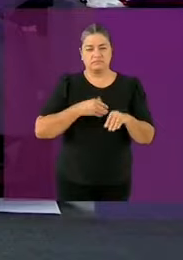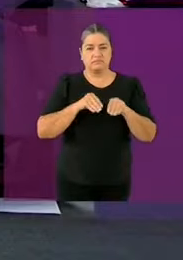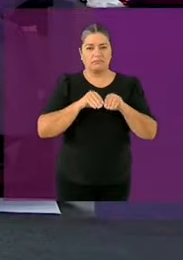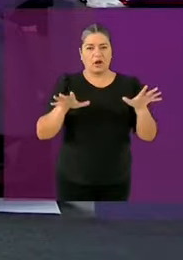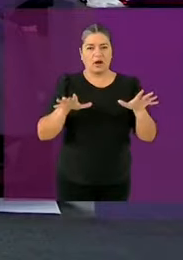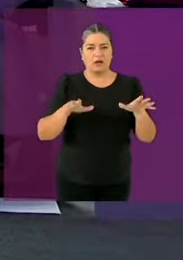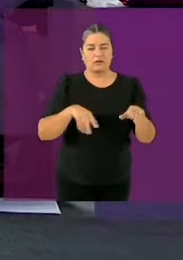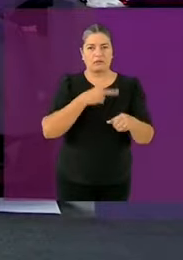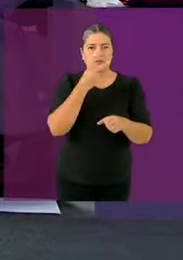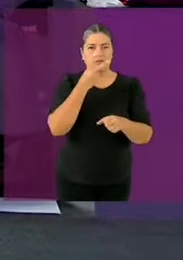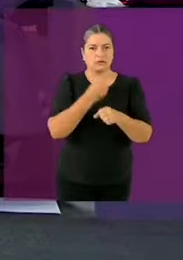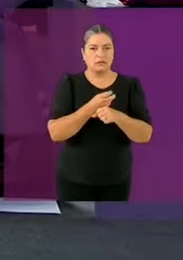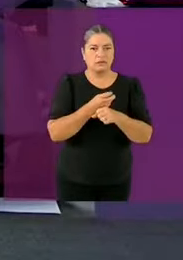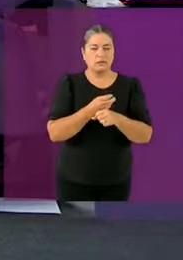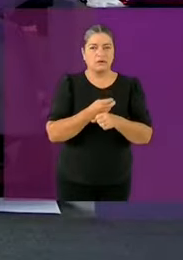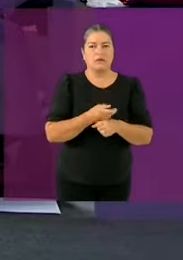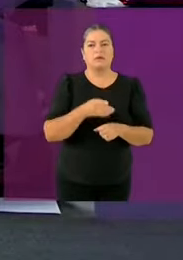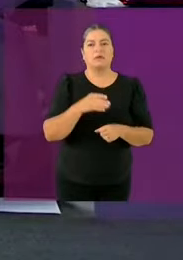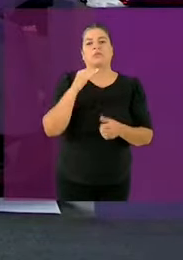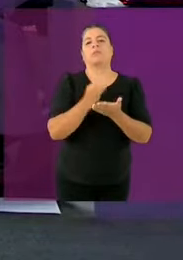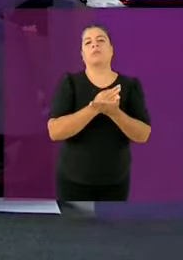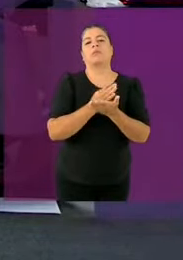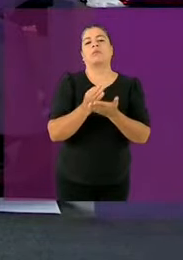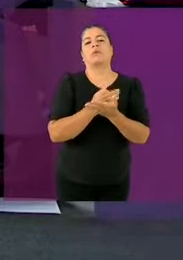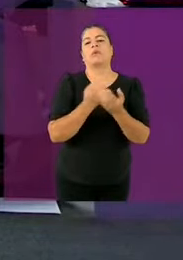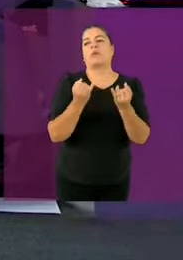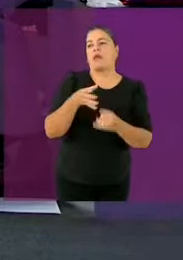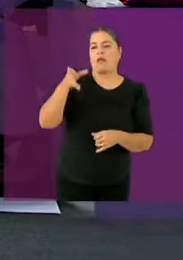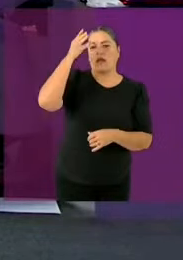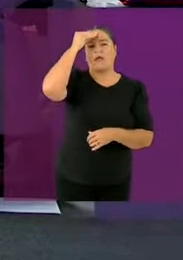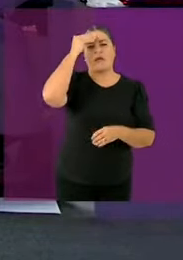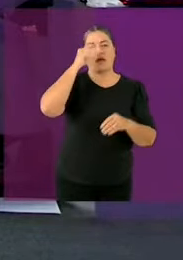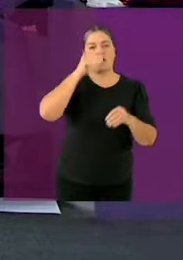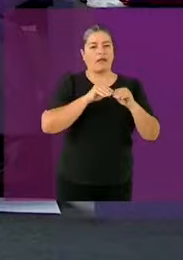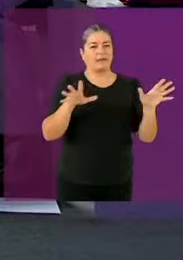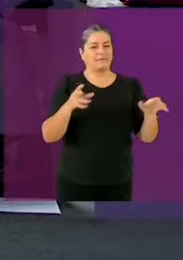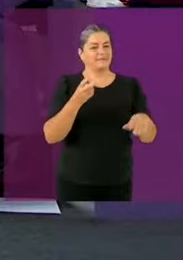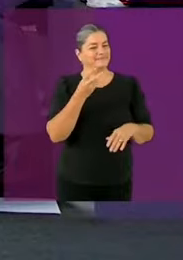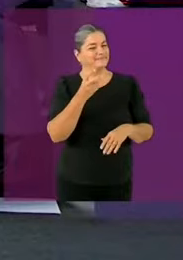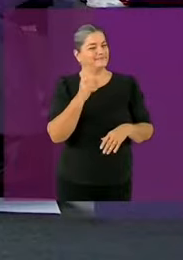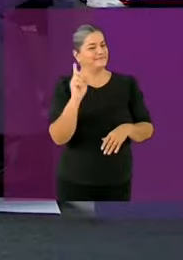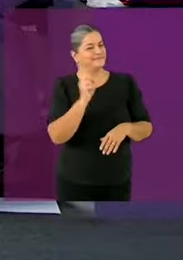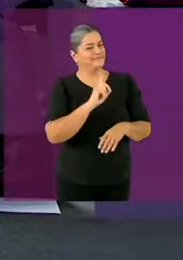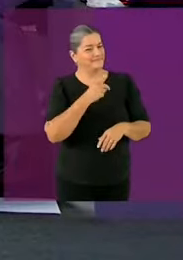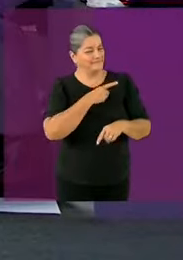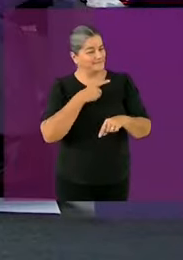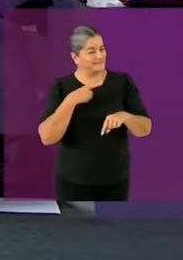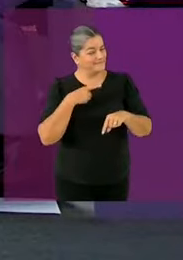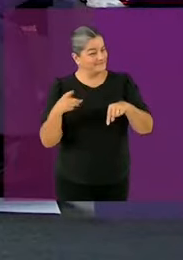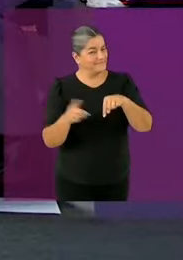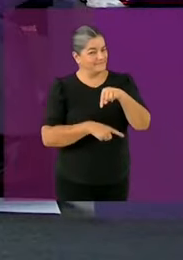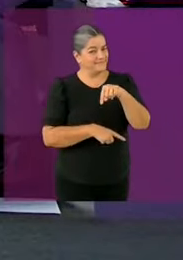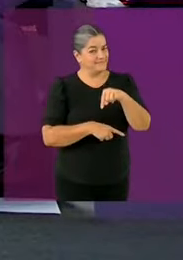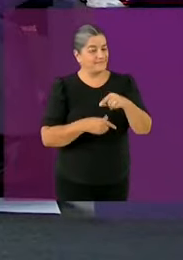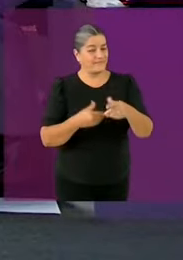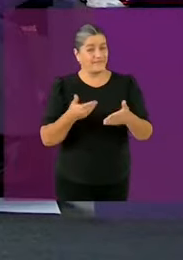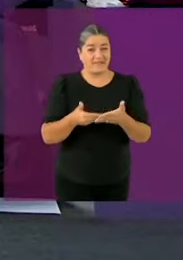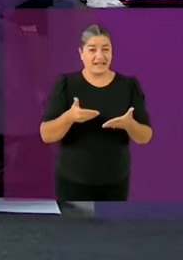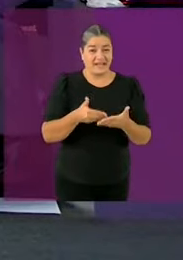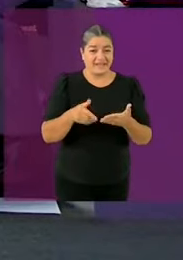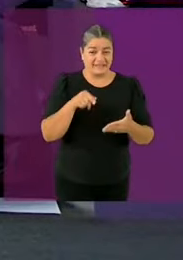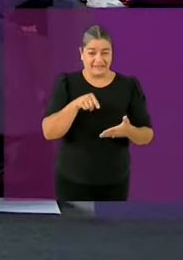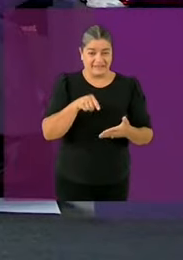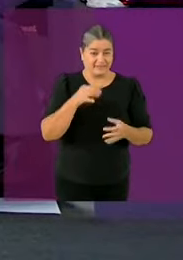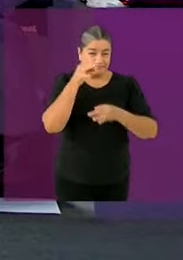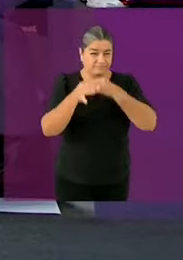Vigilancia de los Megaproyectos de Obra Pública. Una iniciativa para establecer que en las campañas electorales haya menos spots y